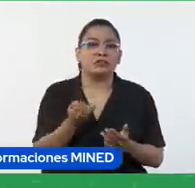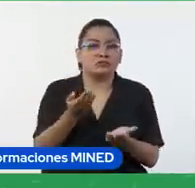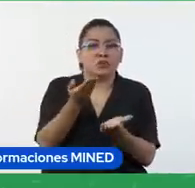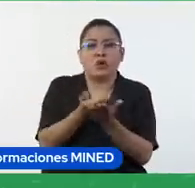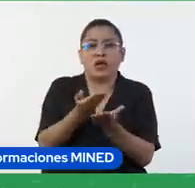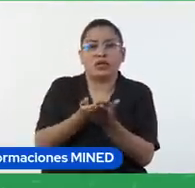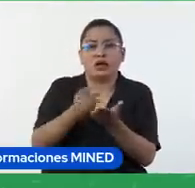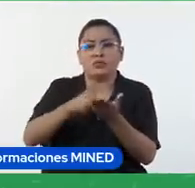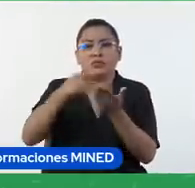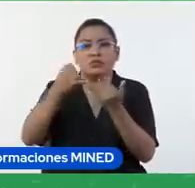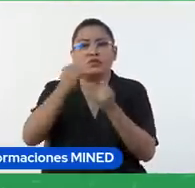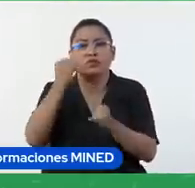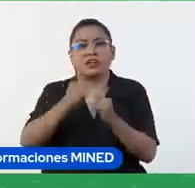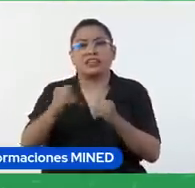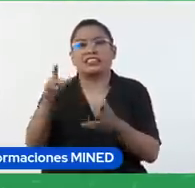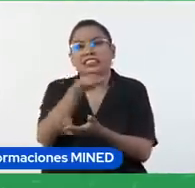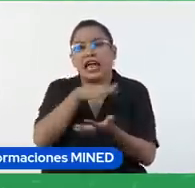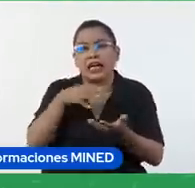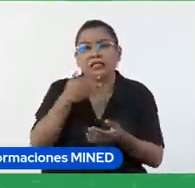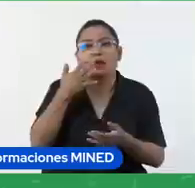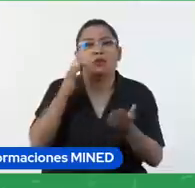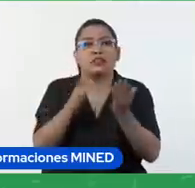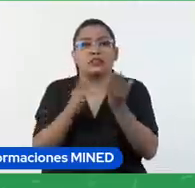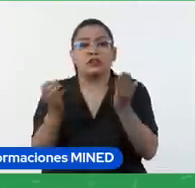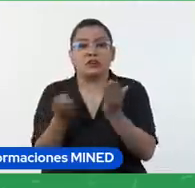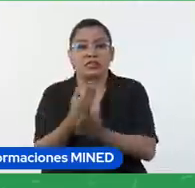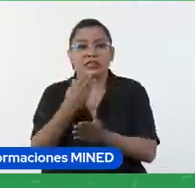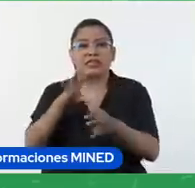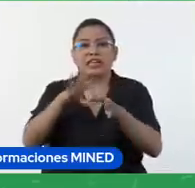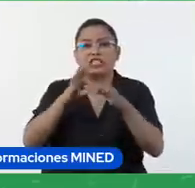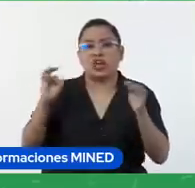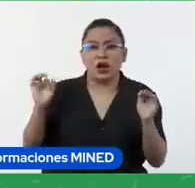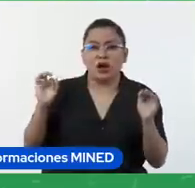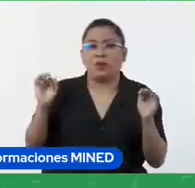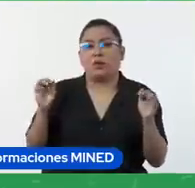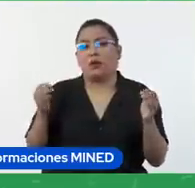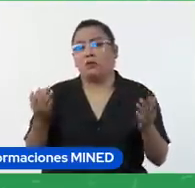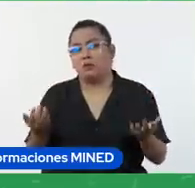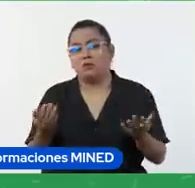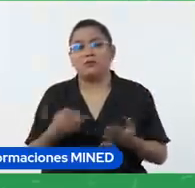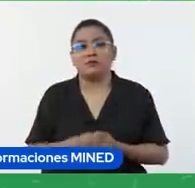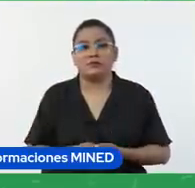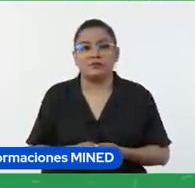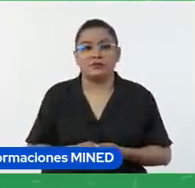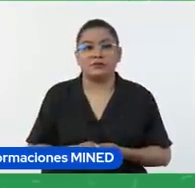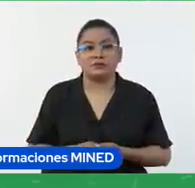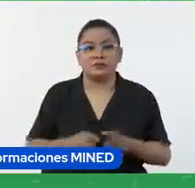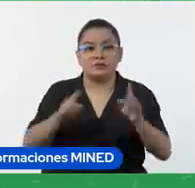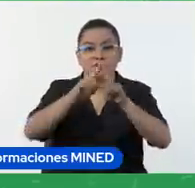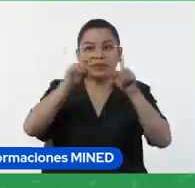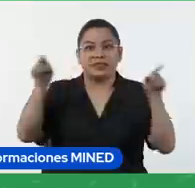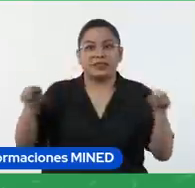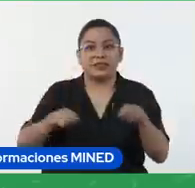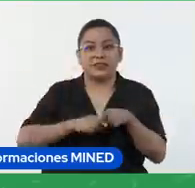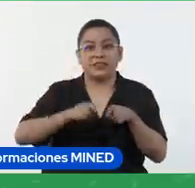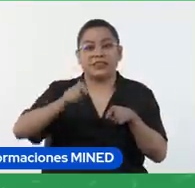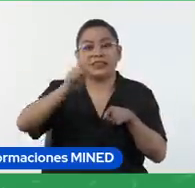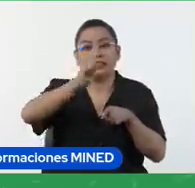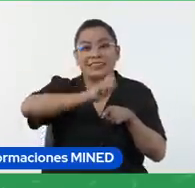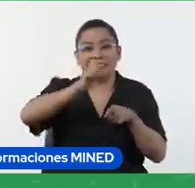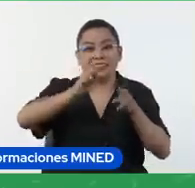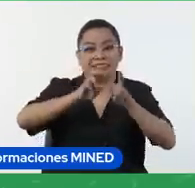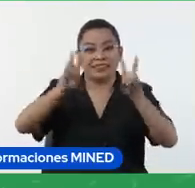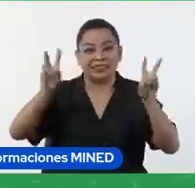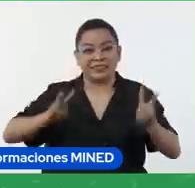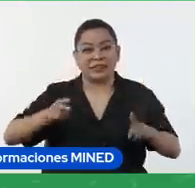tecnología de idiomas ahora como es una pizarra y tal vez soy docente de